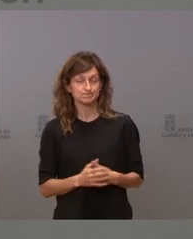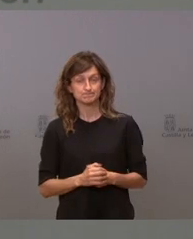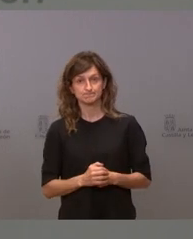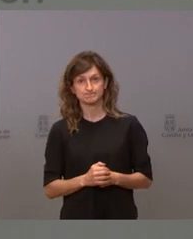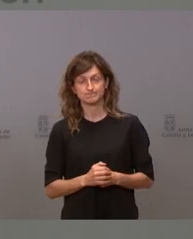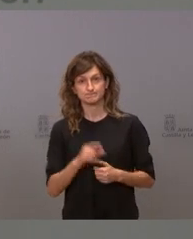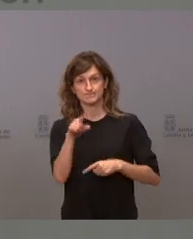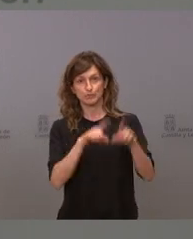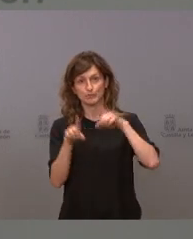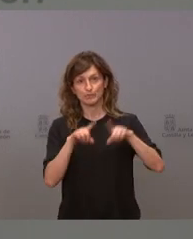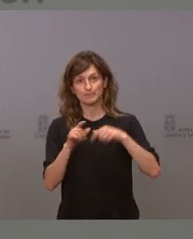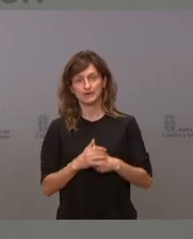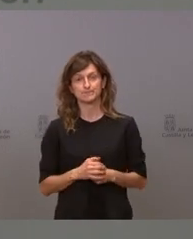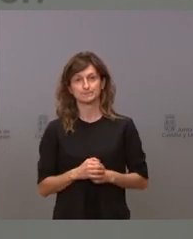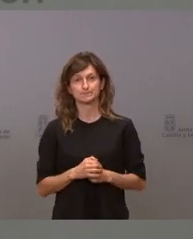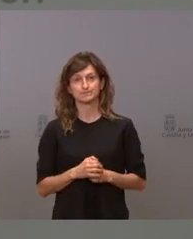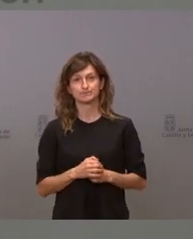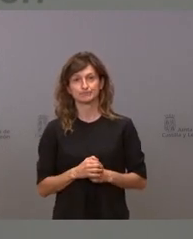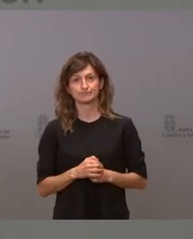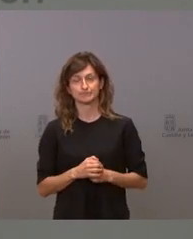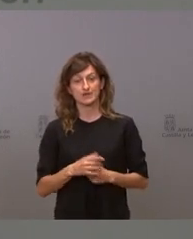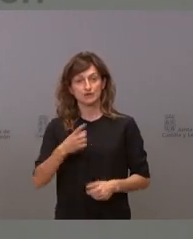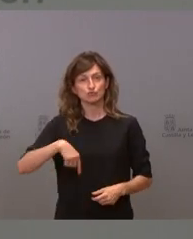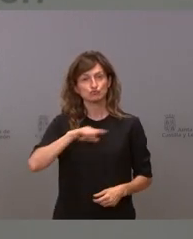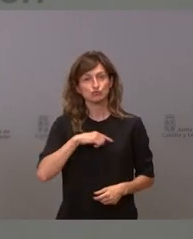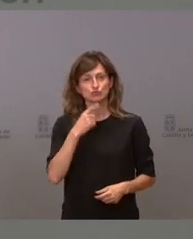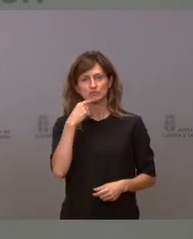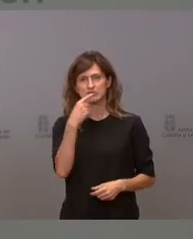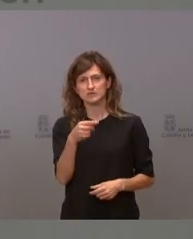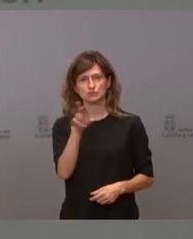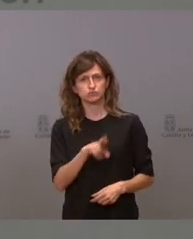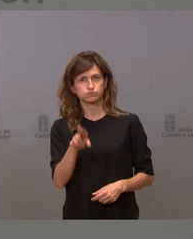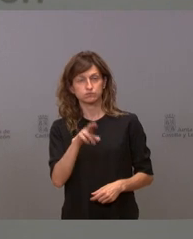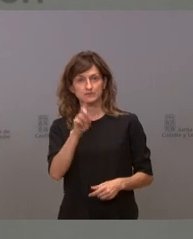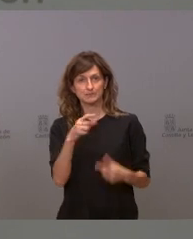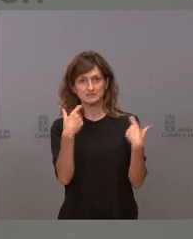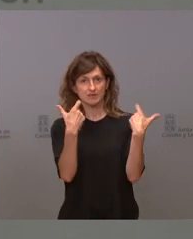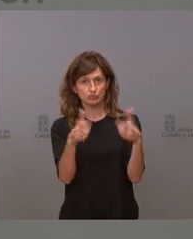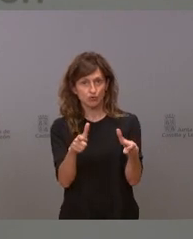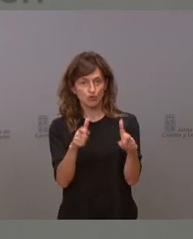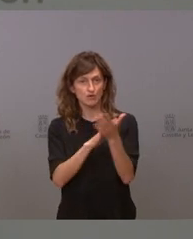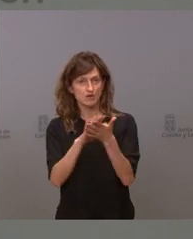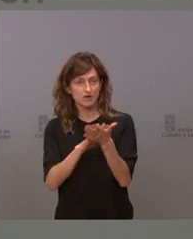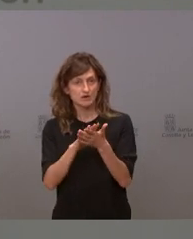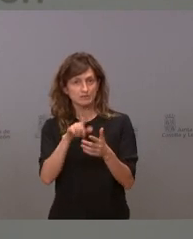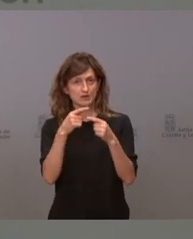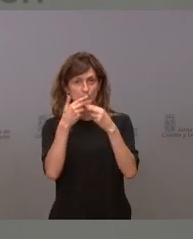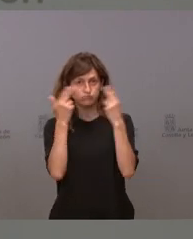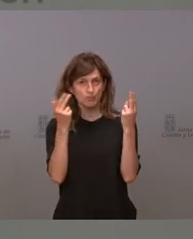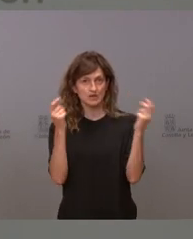ese es el problema y nosotros de manera reiterada lo hemos dicho se lo hemos dicho al propio sector y lo hemos dicho públicamente